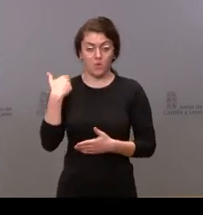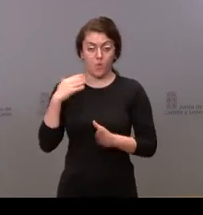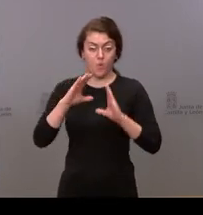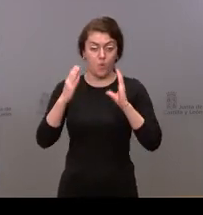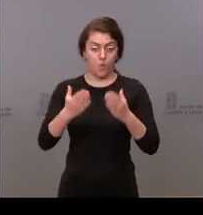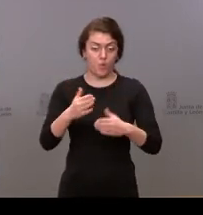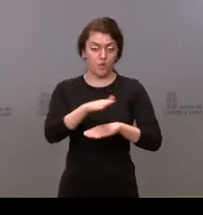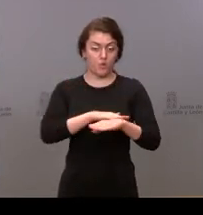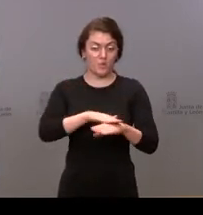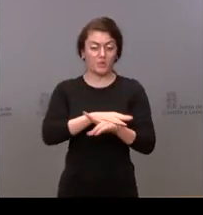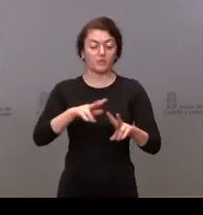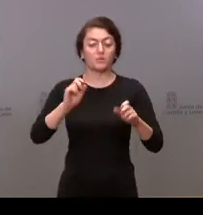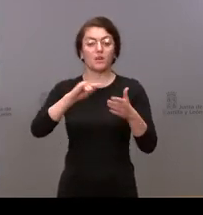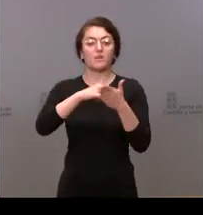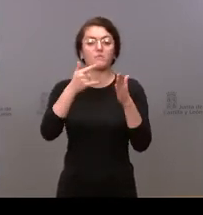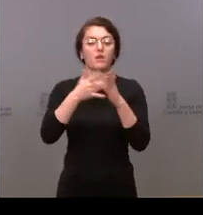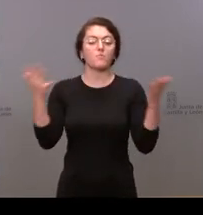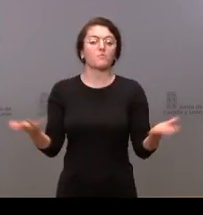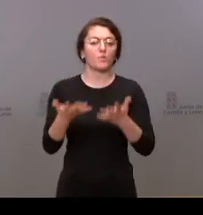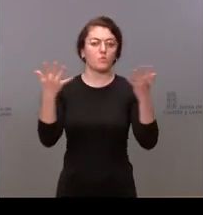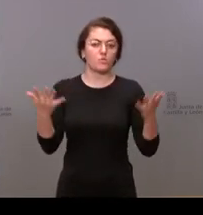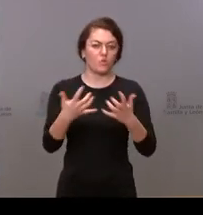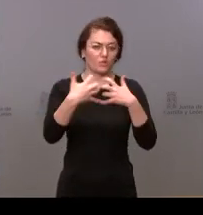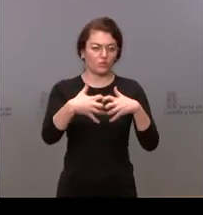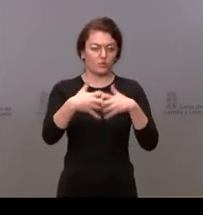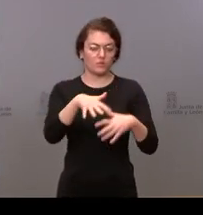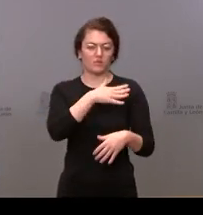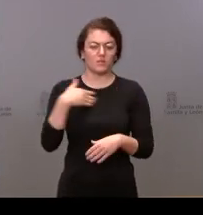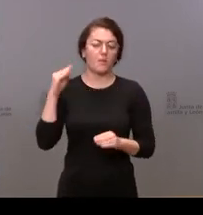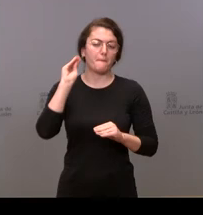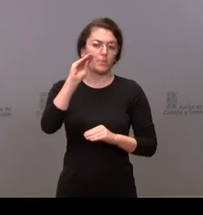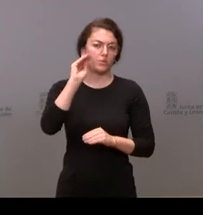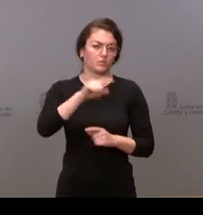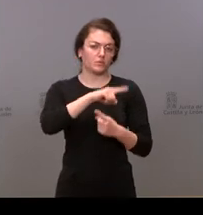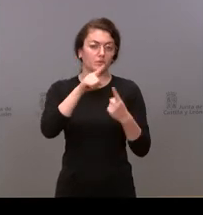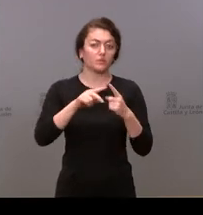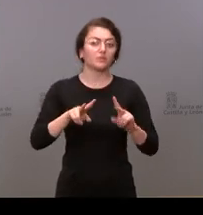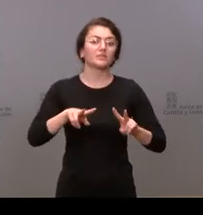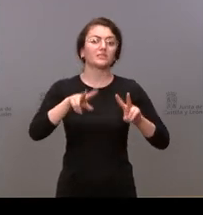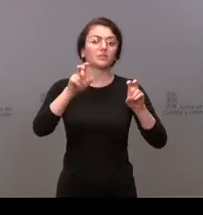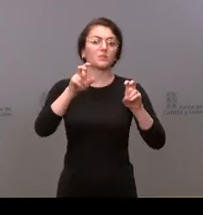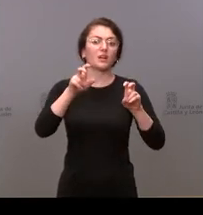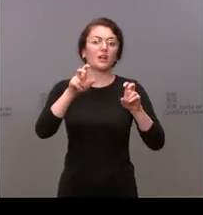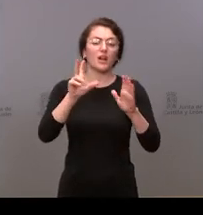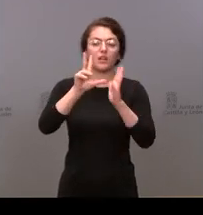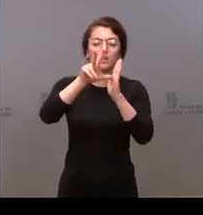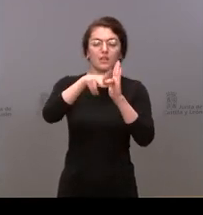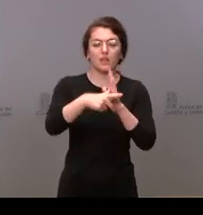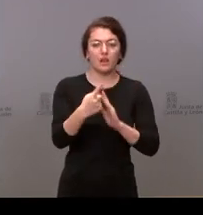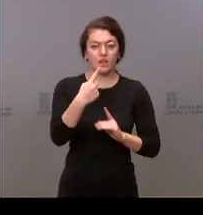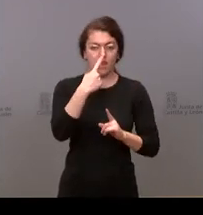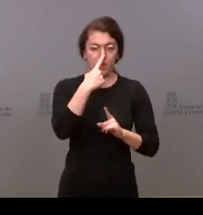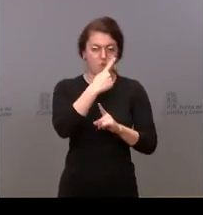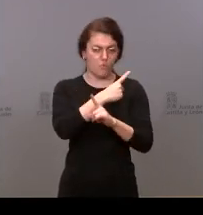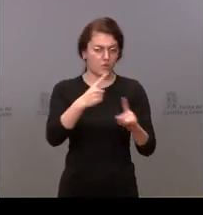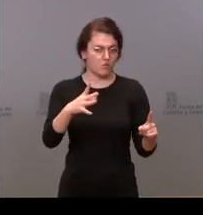al plan de promoción industrial sí quería hacer un par de preguntas una ¿Cuál es el motivo del retraso de un año desde que finalizara el anterior que